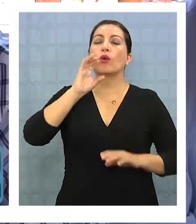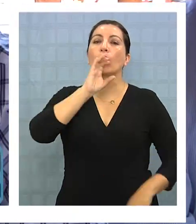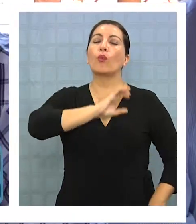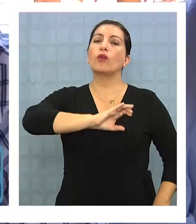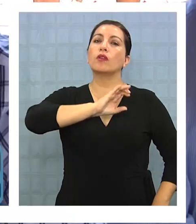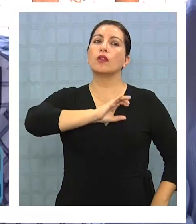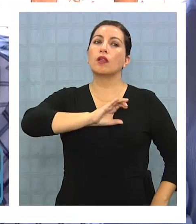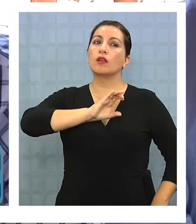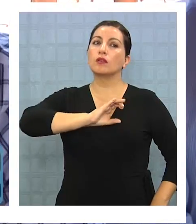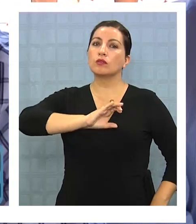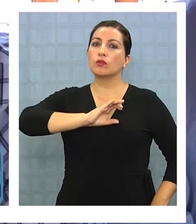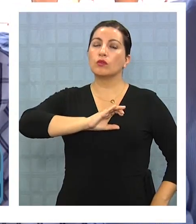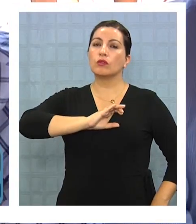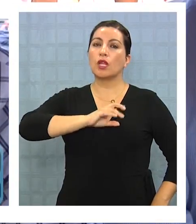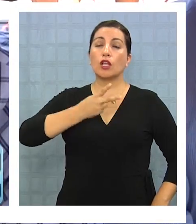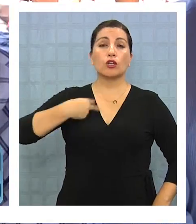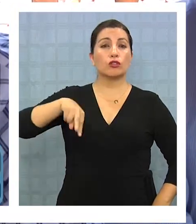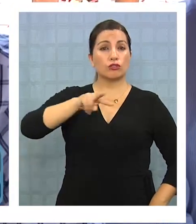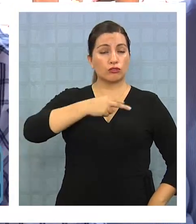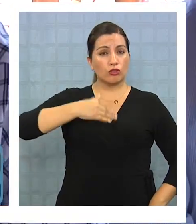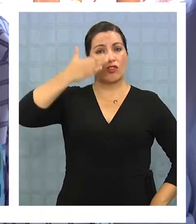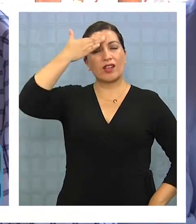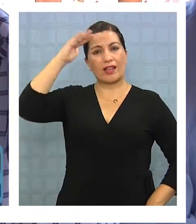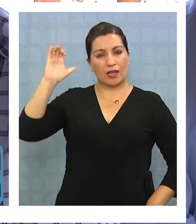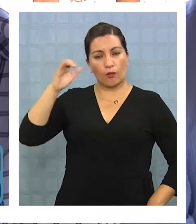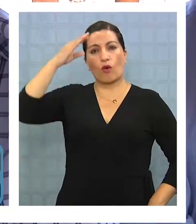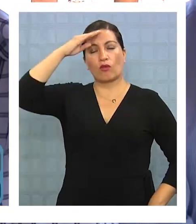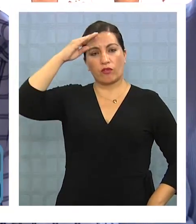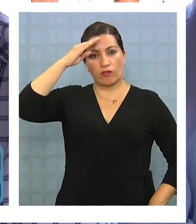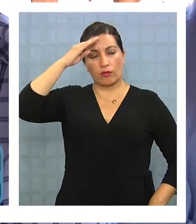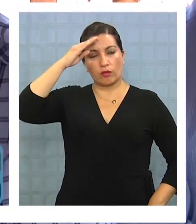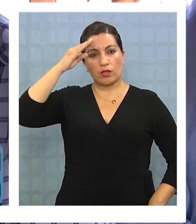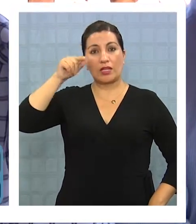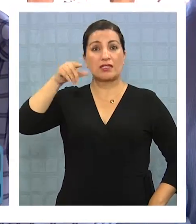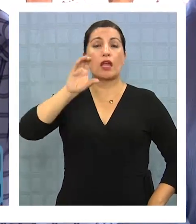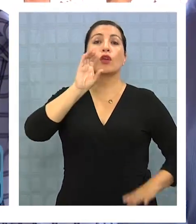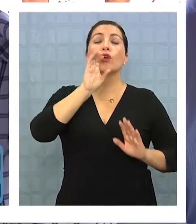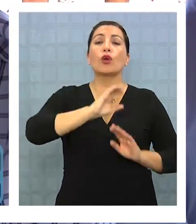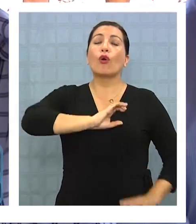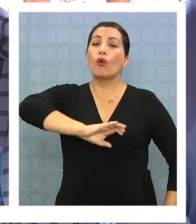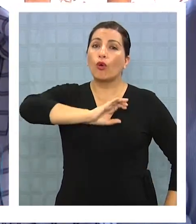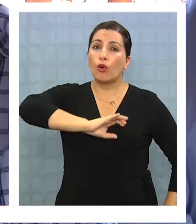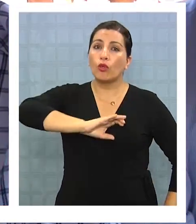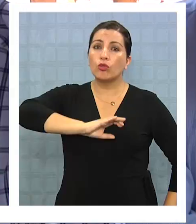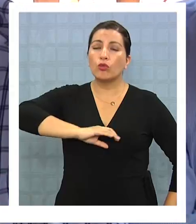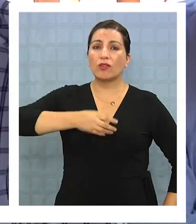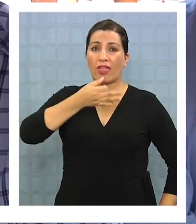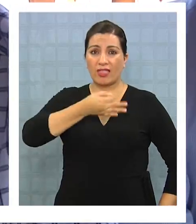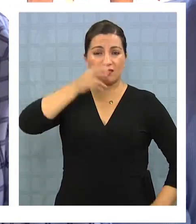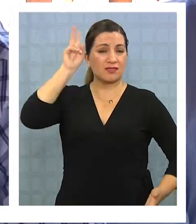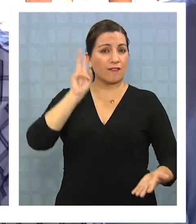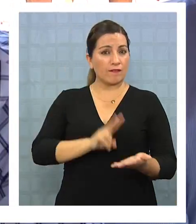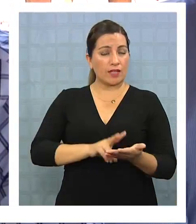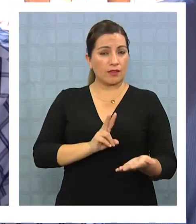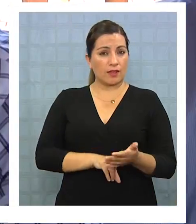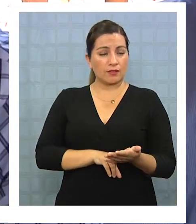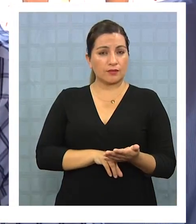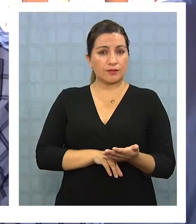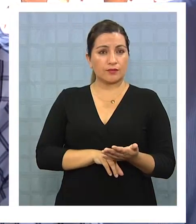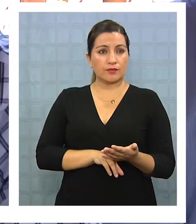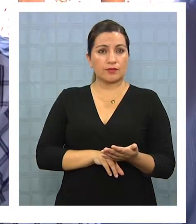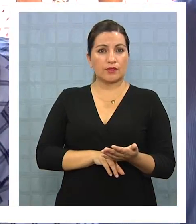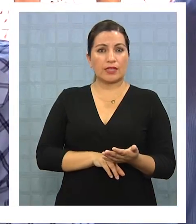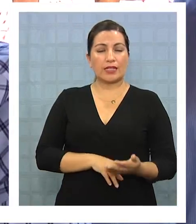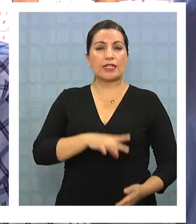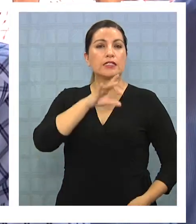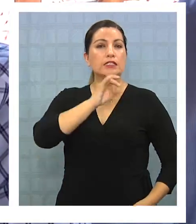expresión de los principios los cuales creemos. Y creemos que en la medida que esa conducta sea fidedigna a expresión del